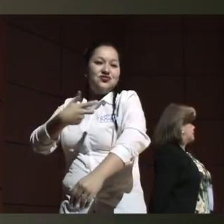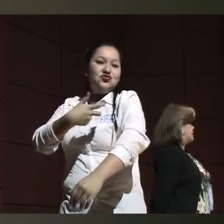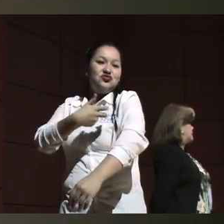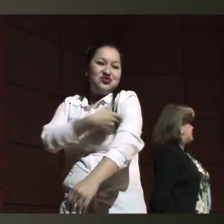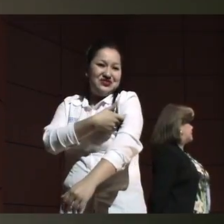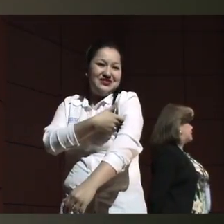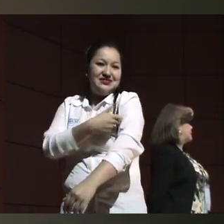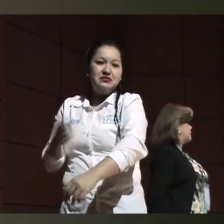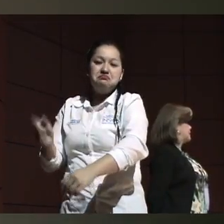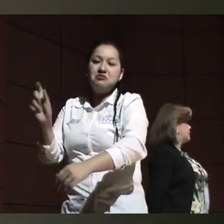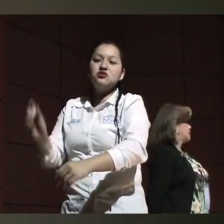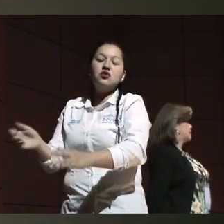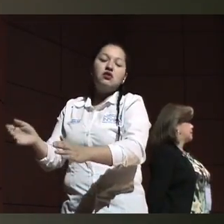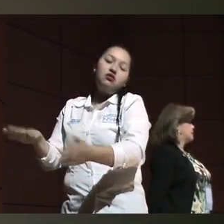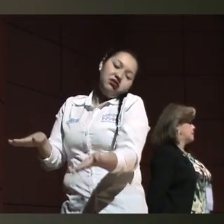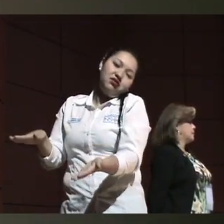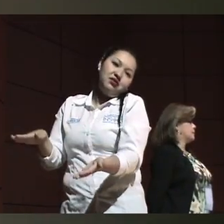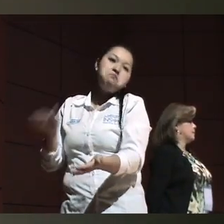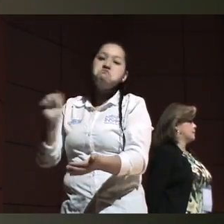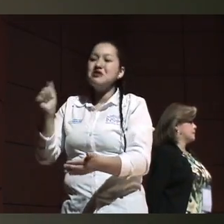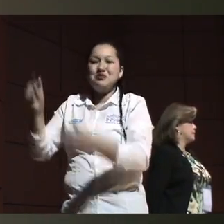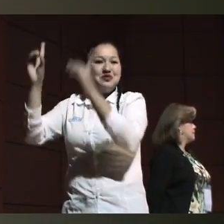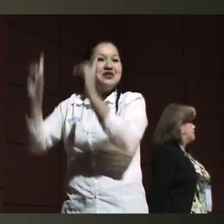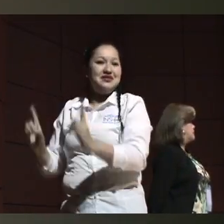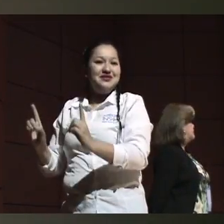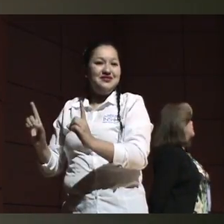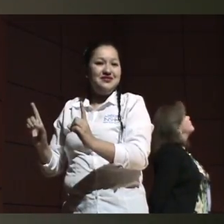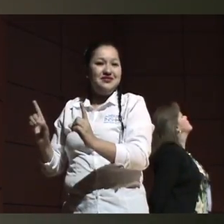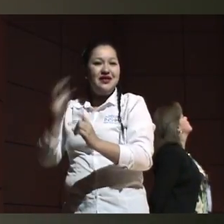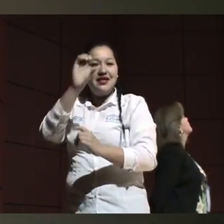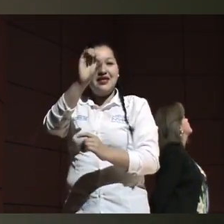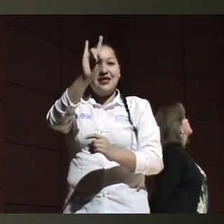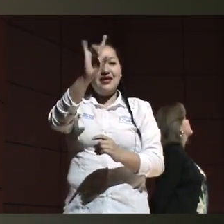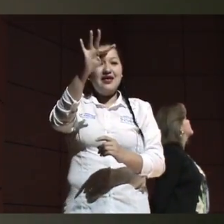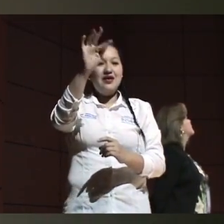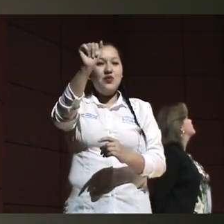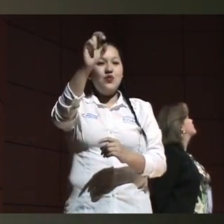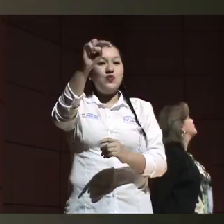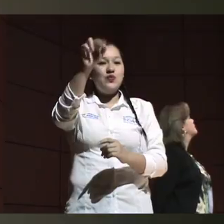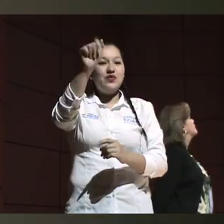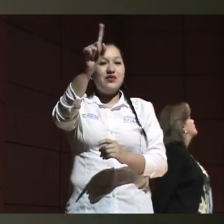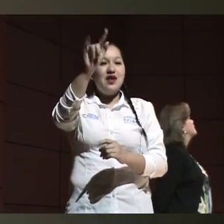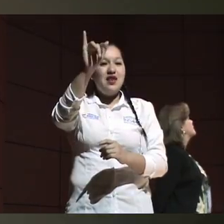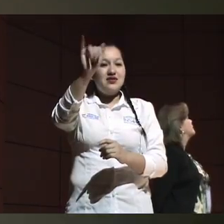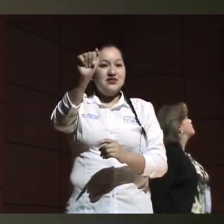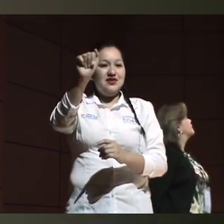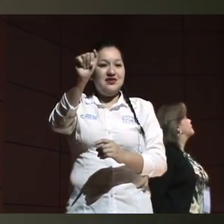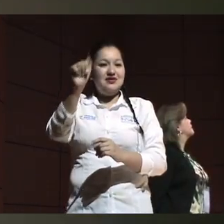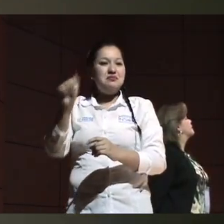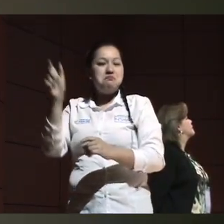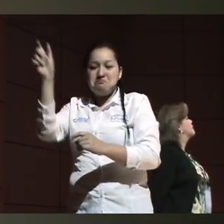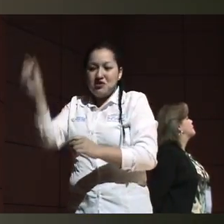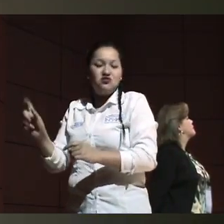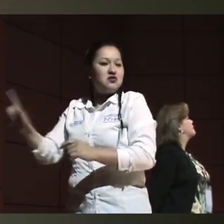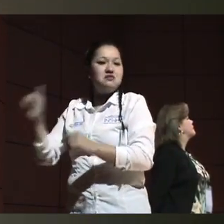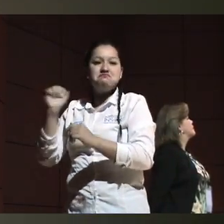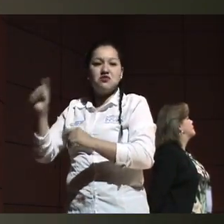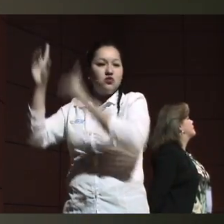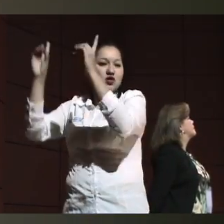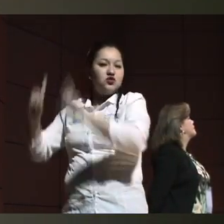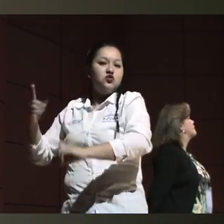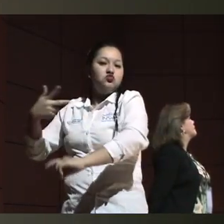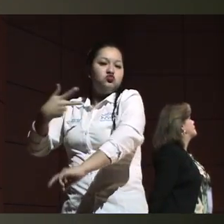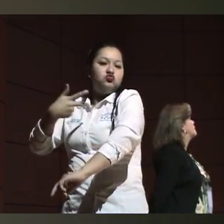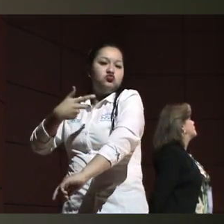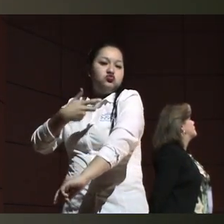sentencia y que habla dentro del contexto de la muerte digna. Entonces, en este escenario de las leyes es el cómo las aplican.